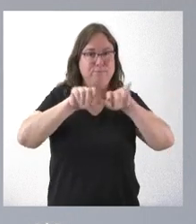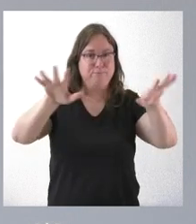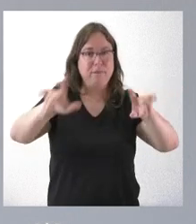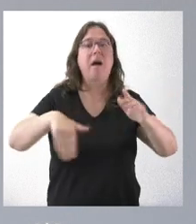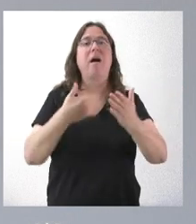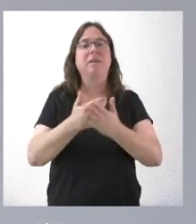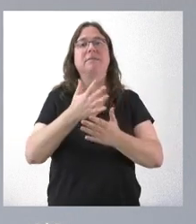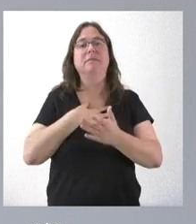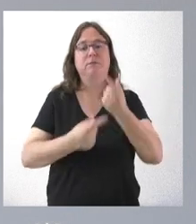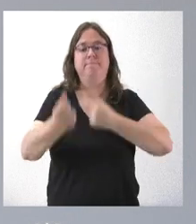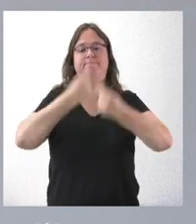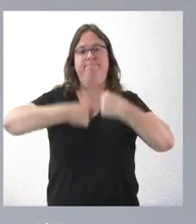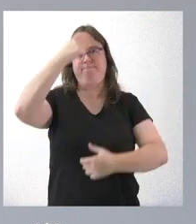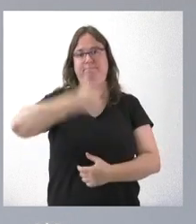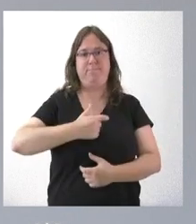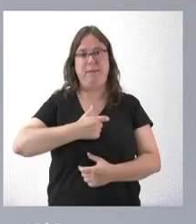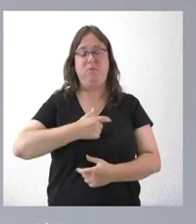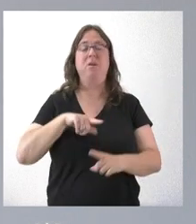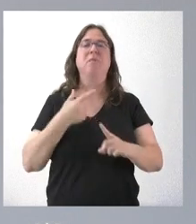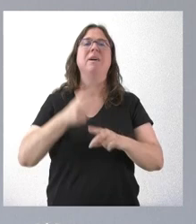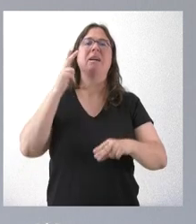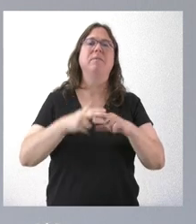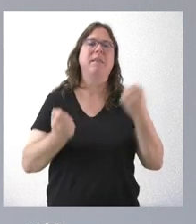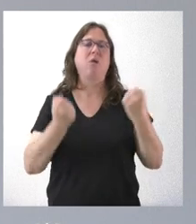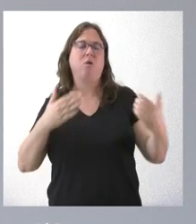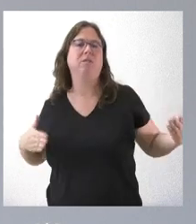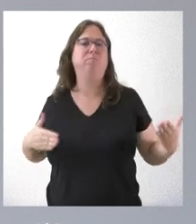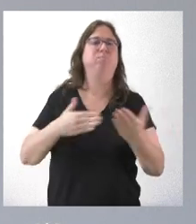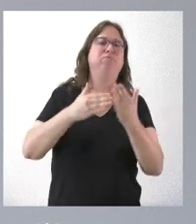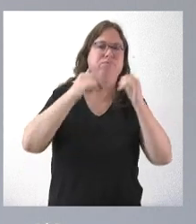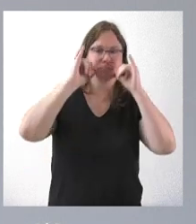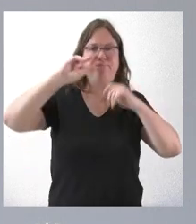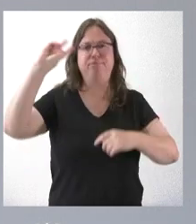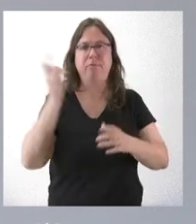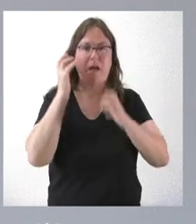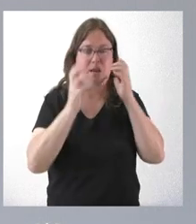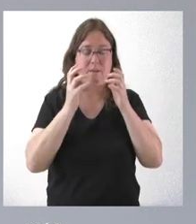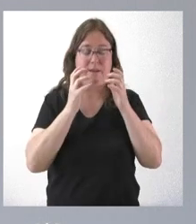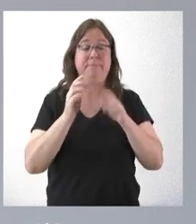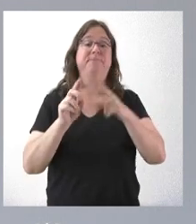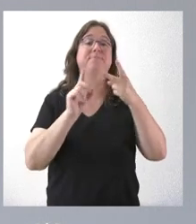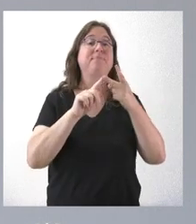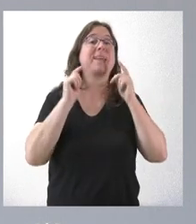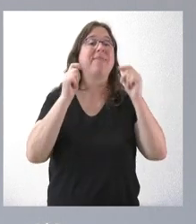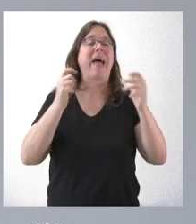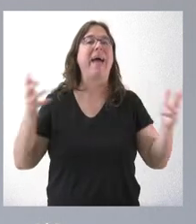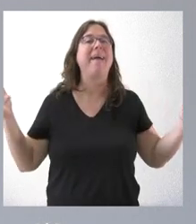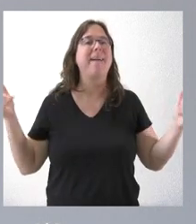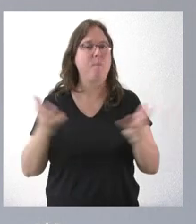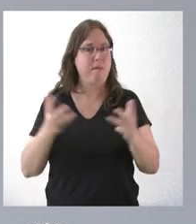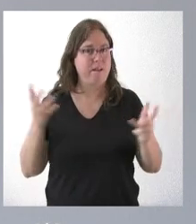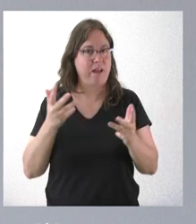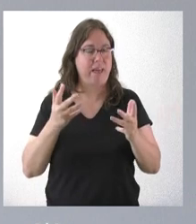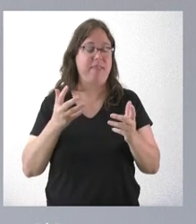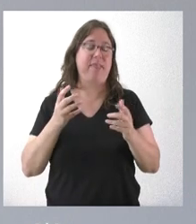hipotéticamente, a las personas, accidentes de tráfico, etcétera. Por parte de la declaración de emergencia cinegética, es una declaración que